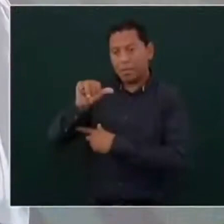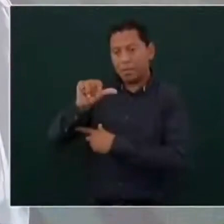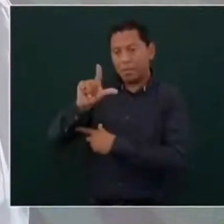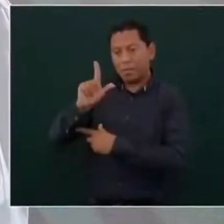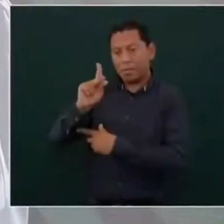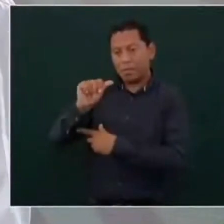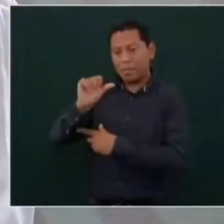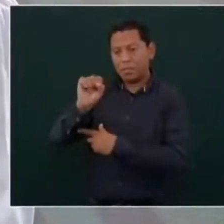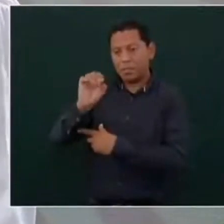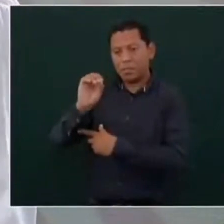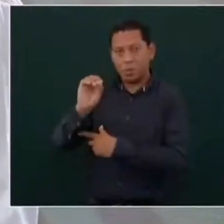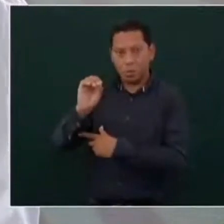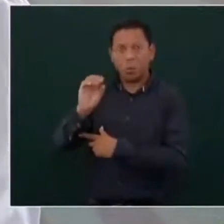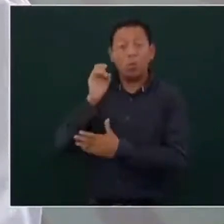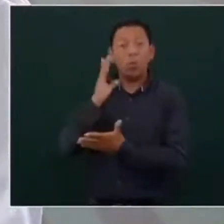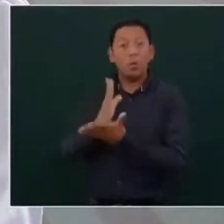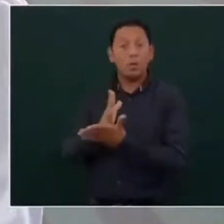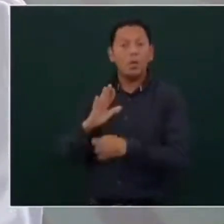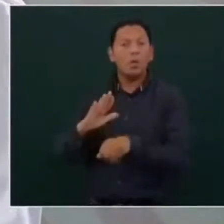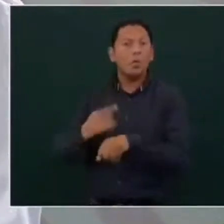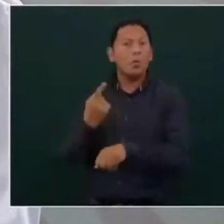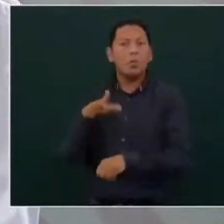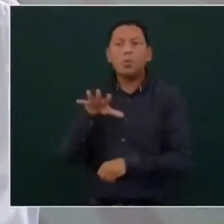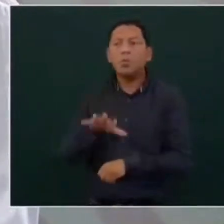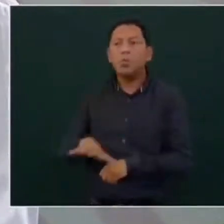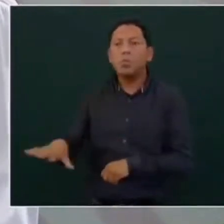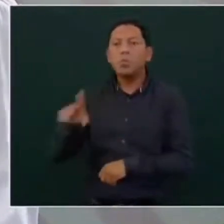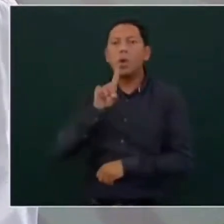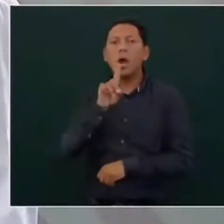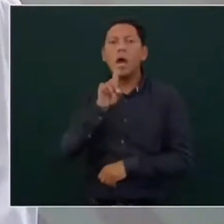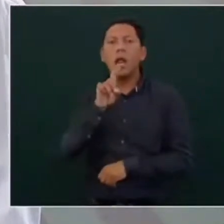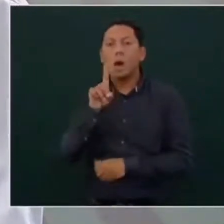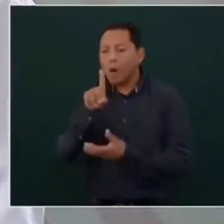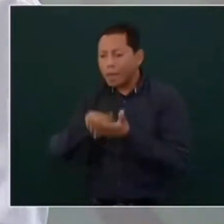por el oxígeno que tiene el agua.